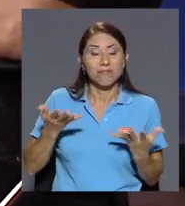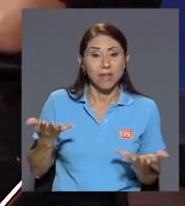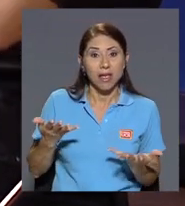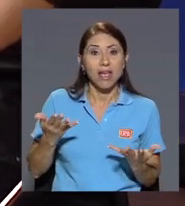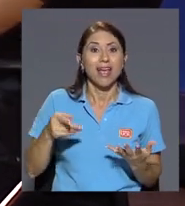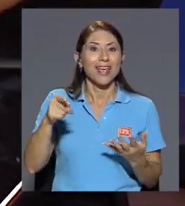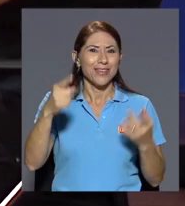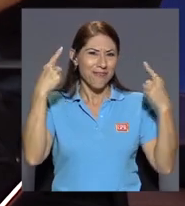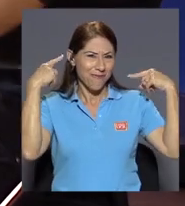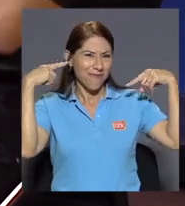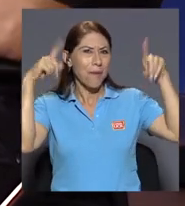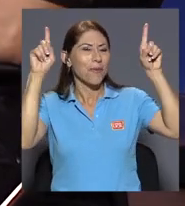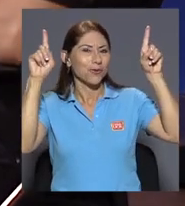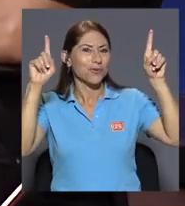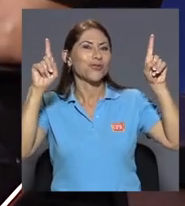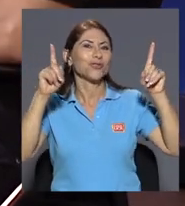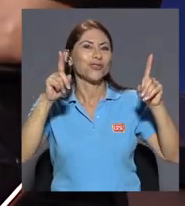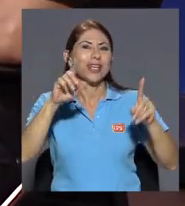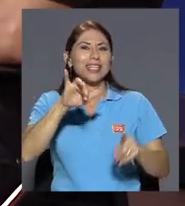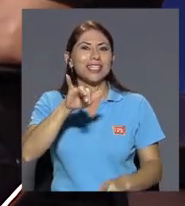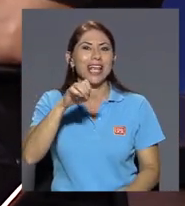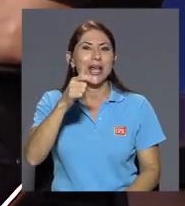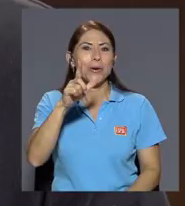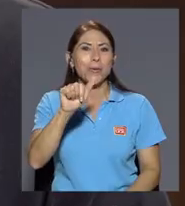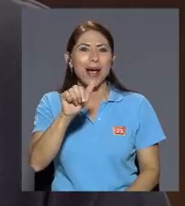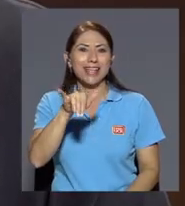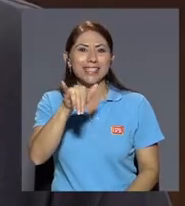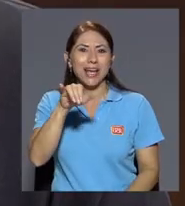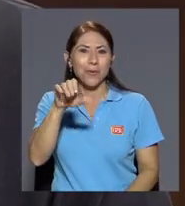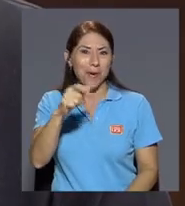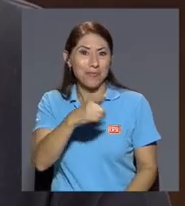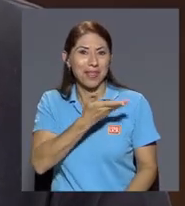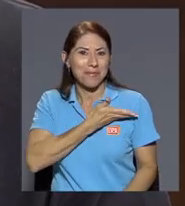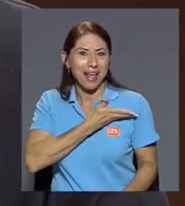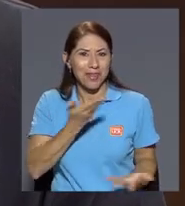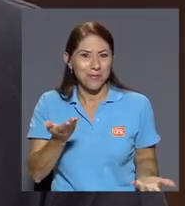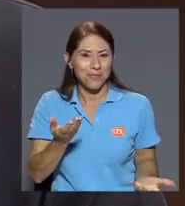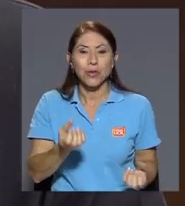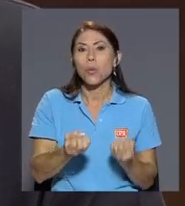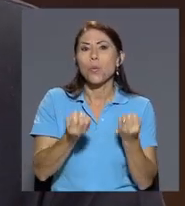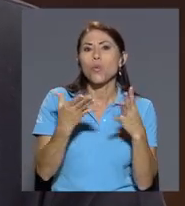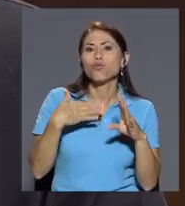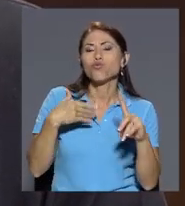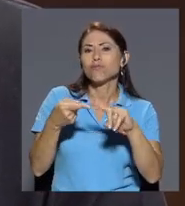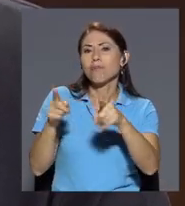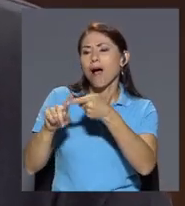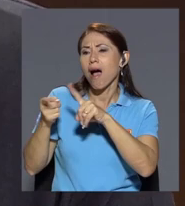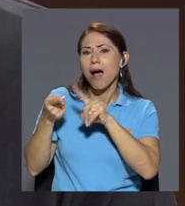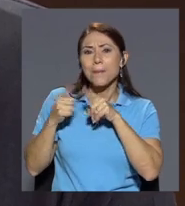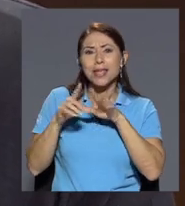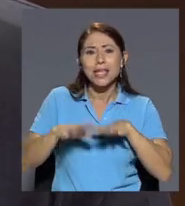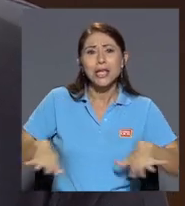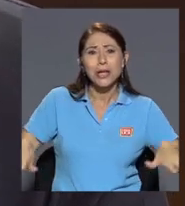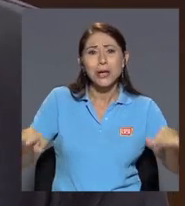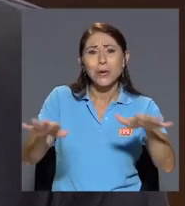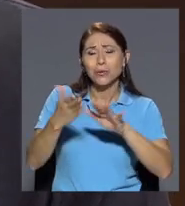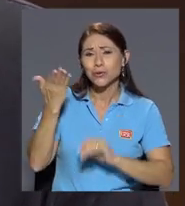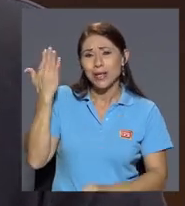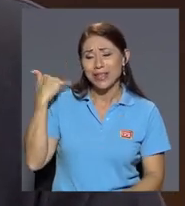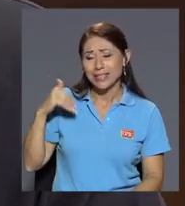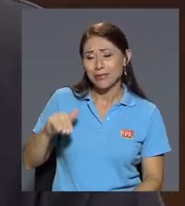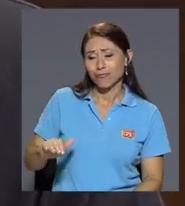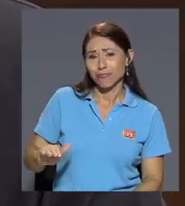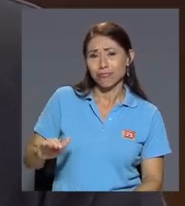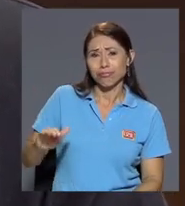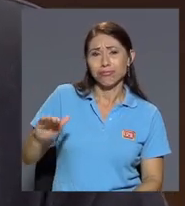de los famosos llevo llevo de mercado en fin muchos de mis amigos o sea me vieron que ese chiquitillo ahora son